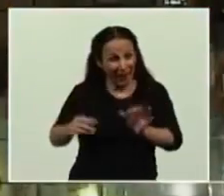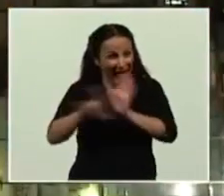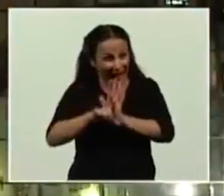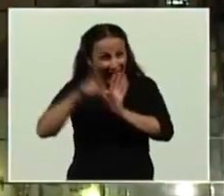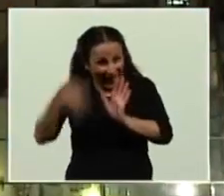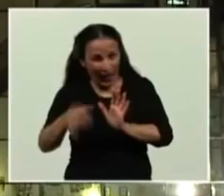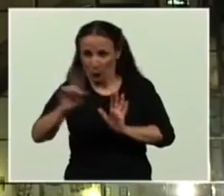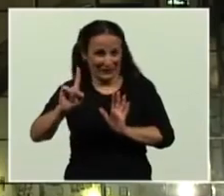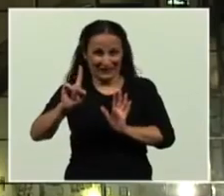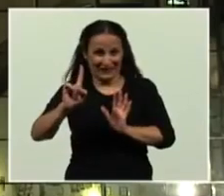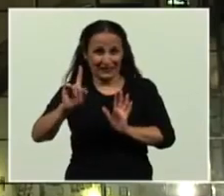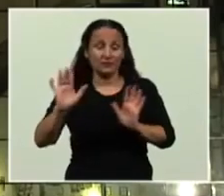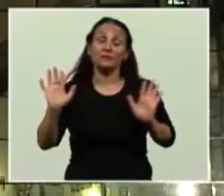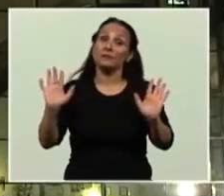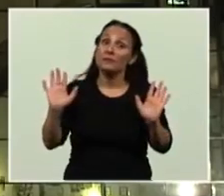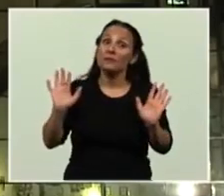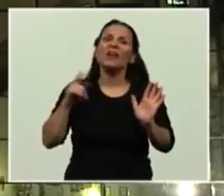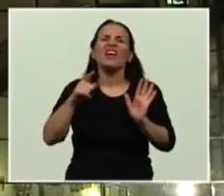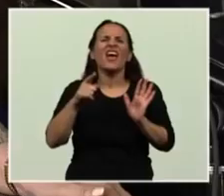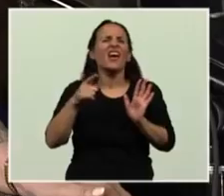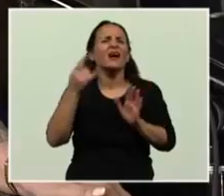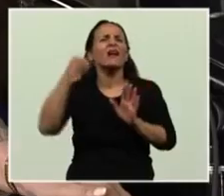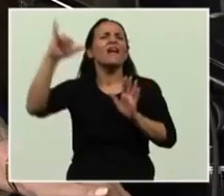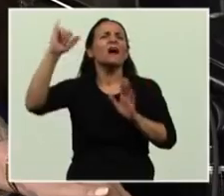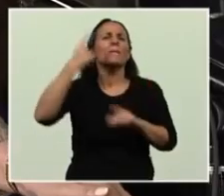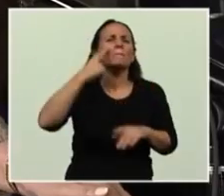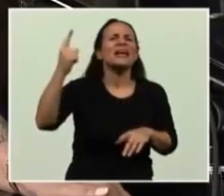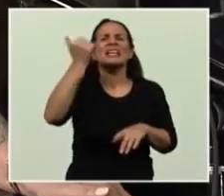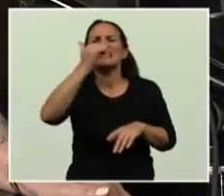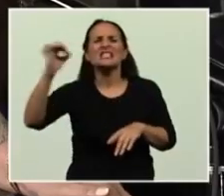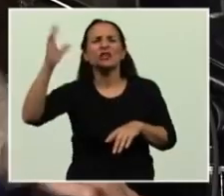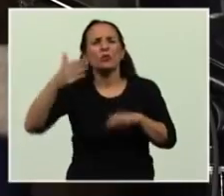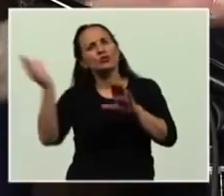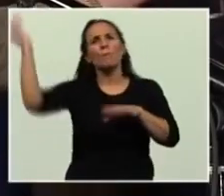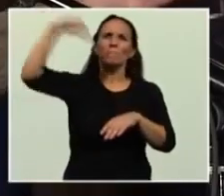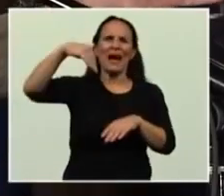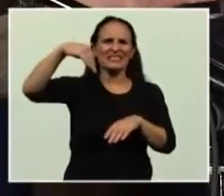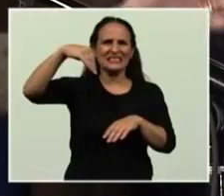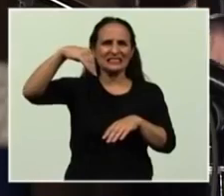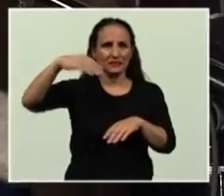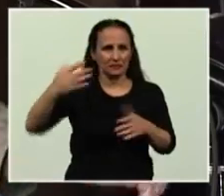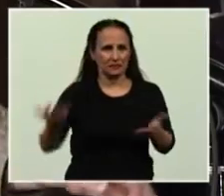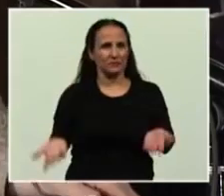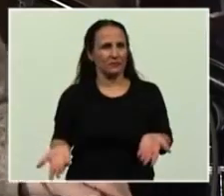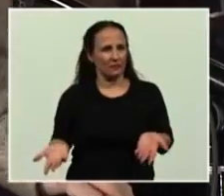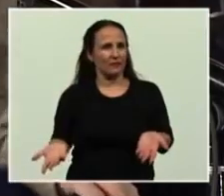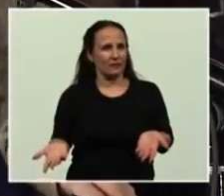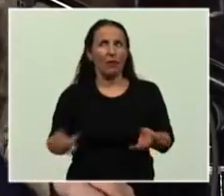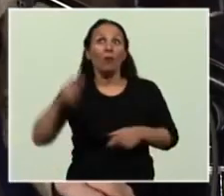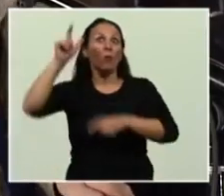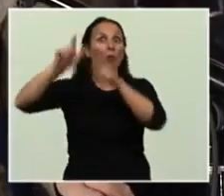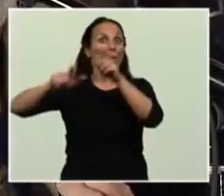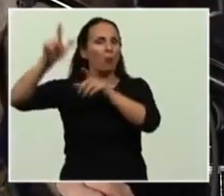y se nos aplica una tasa del 1.600 por ciento. Y alguien que, habiendo